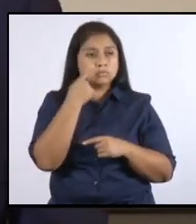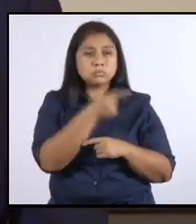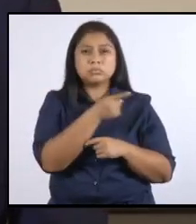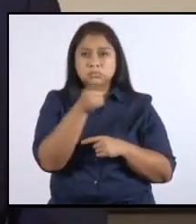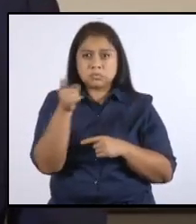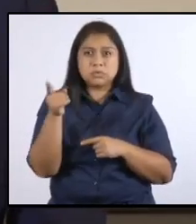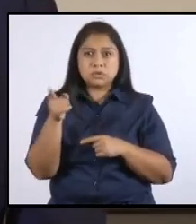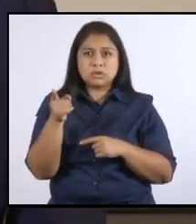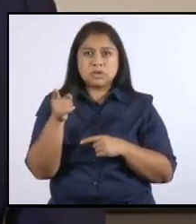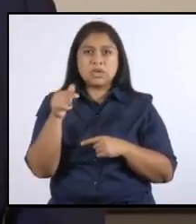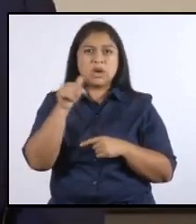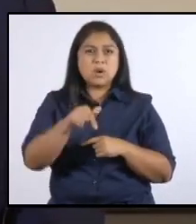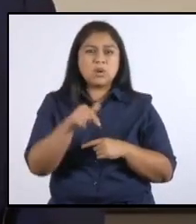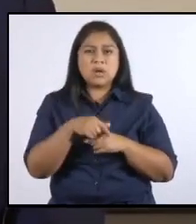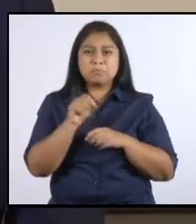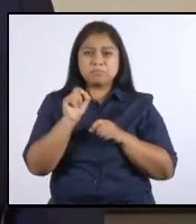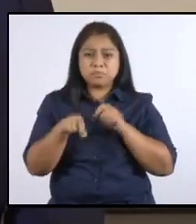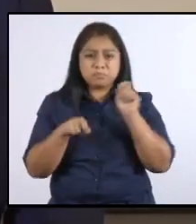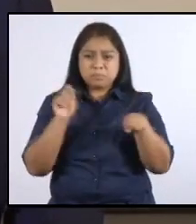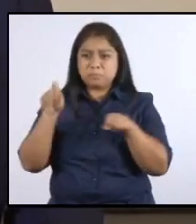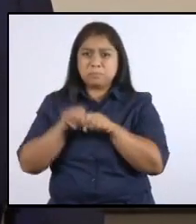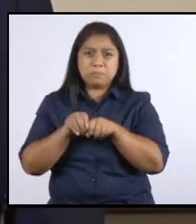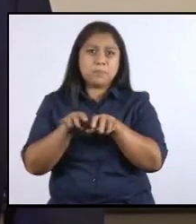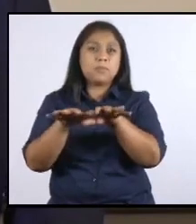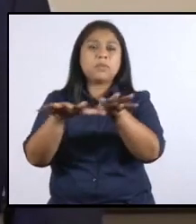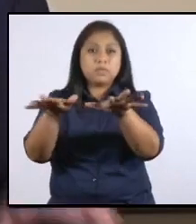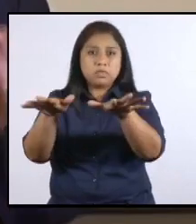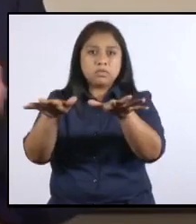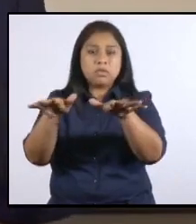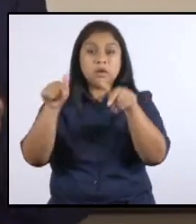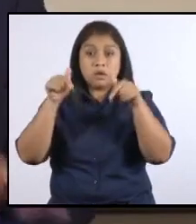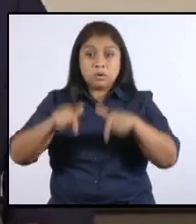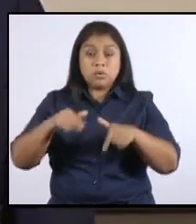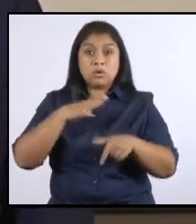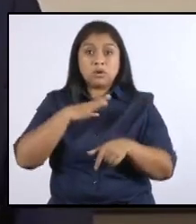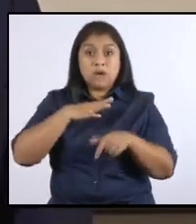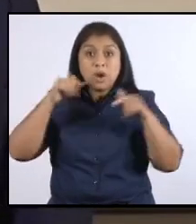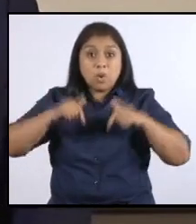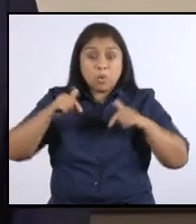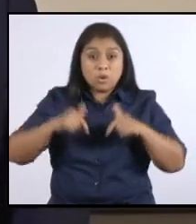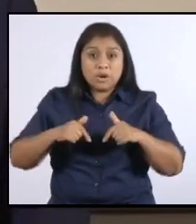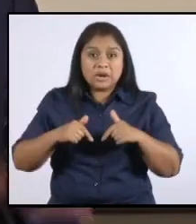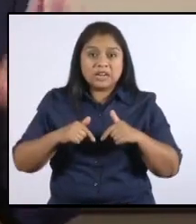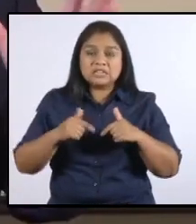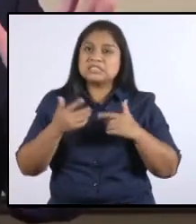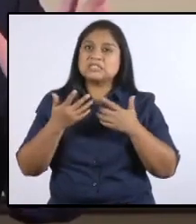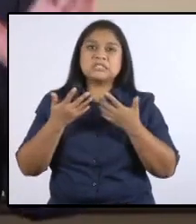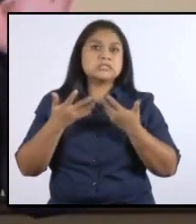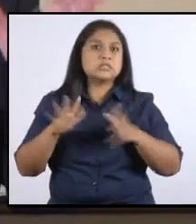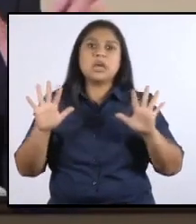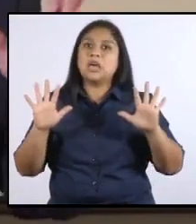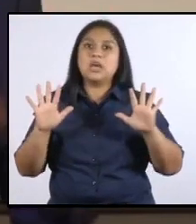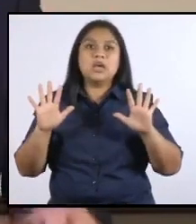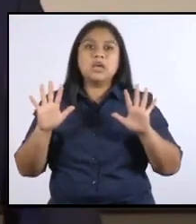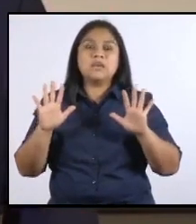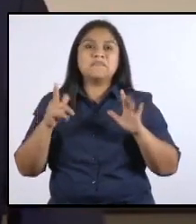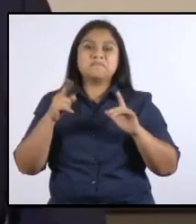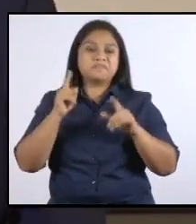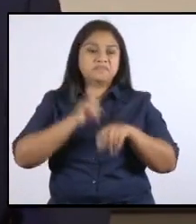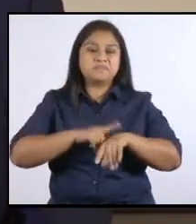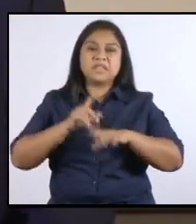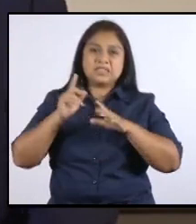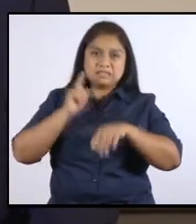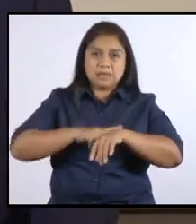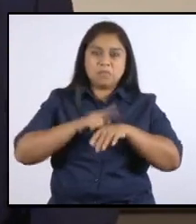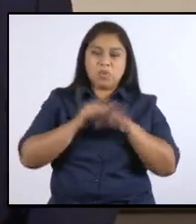que los niveles de contagio del coronavirus que tenemos en la actualidad ya pasamos de la fase de contención